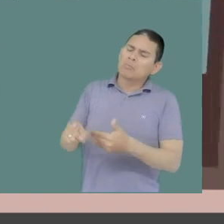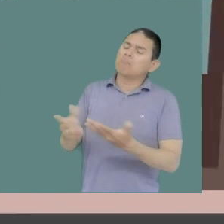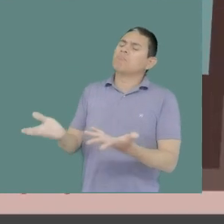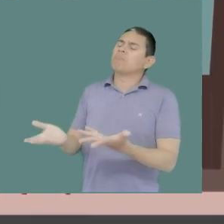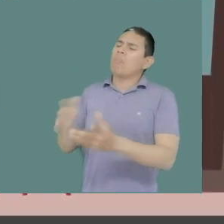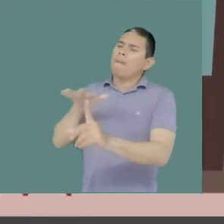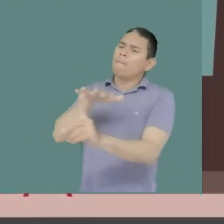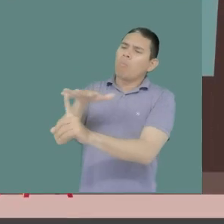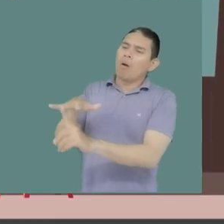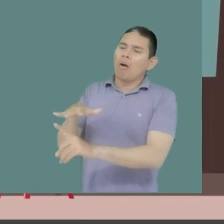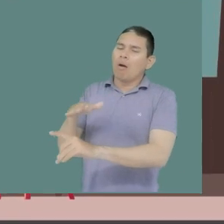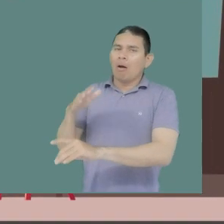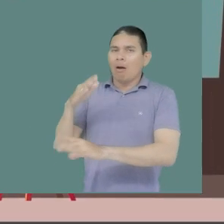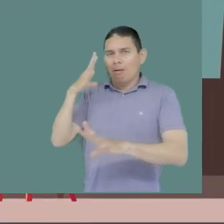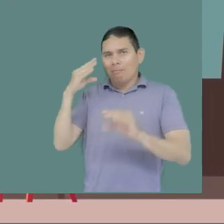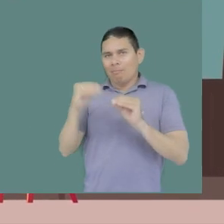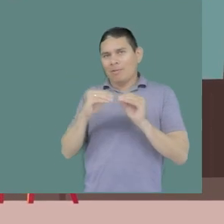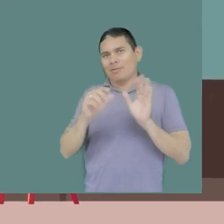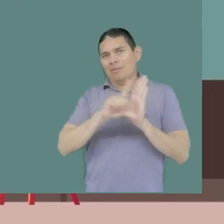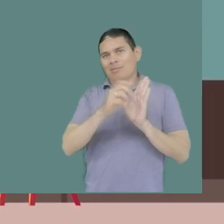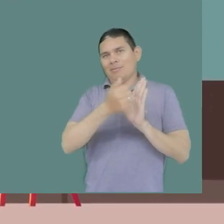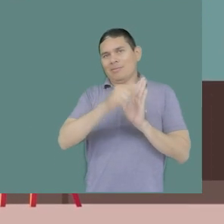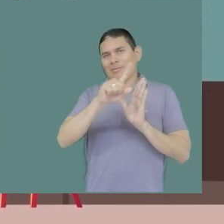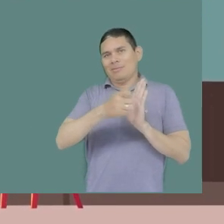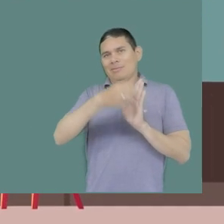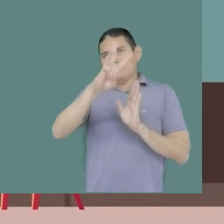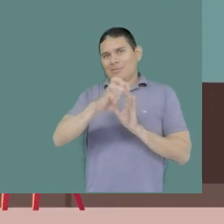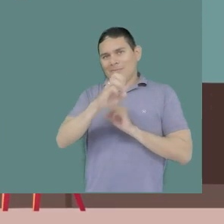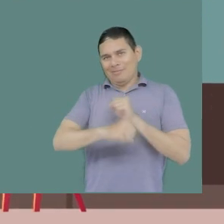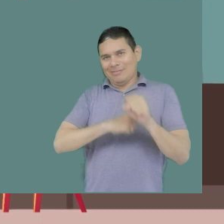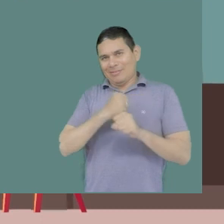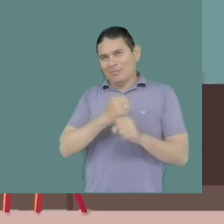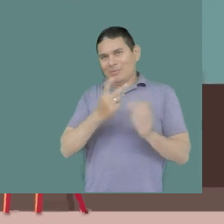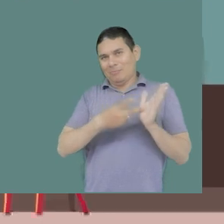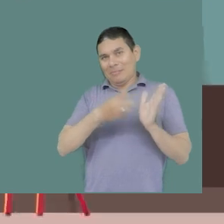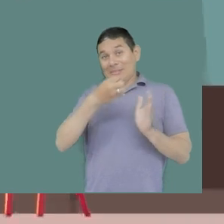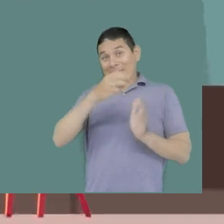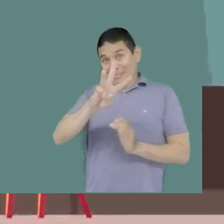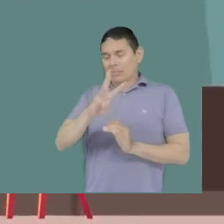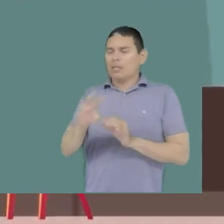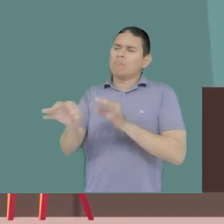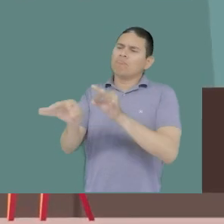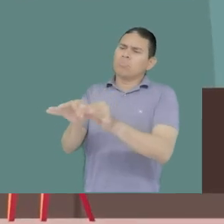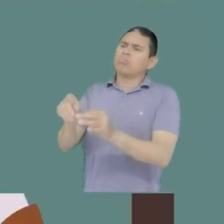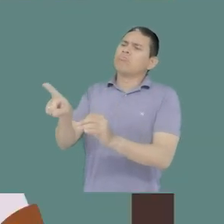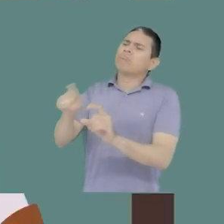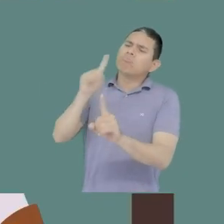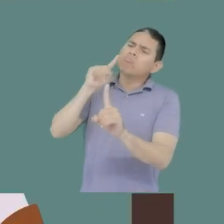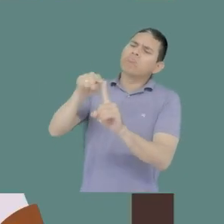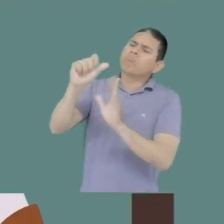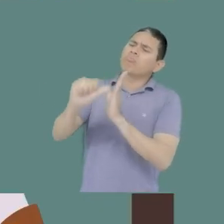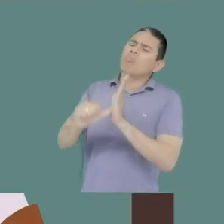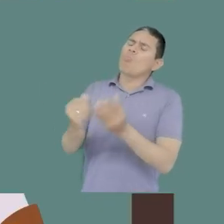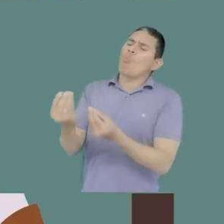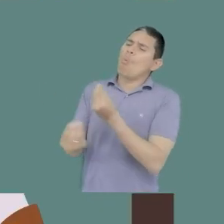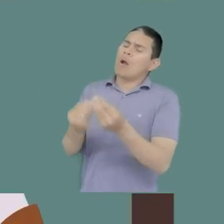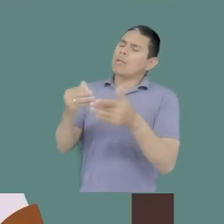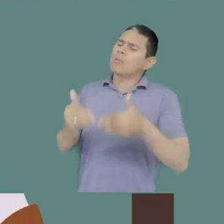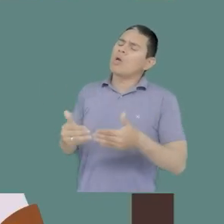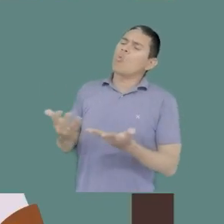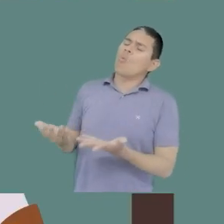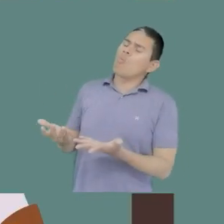de discapacidad de acuerdo con la ley 16-18-2013 en esos programas de gobierno